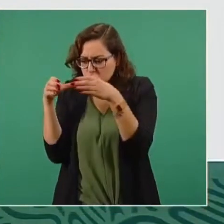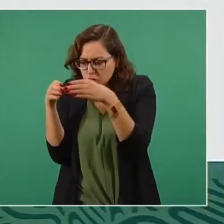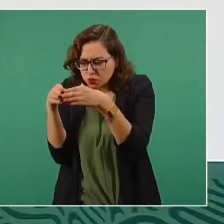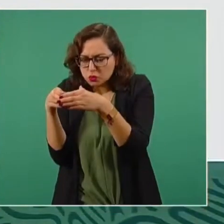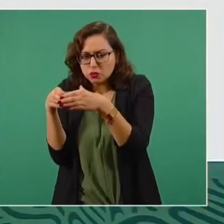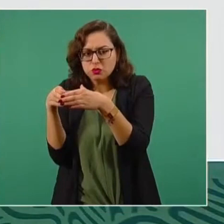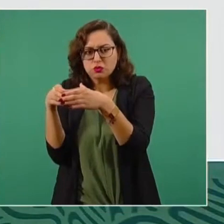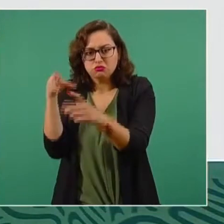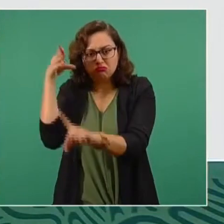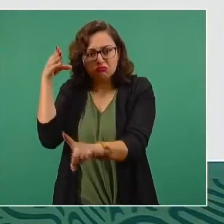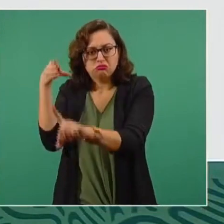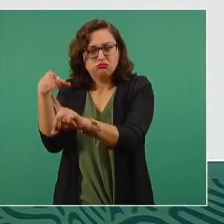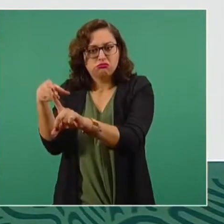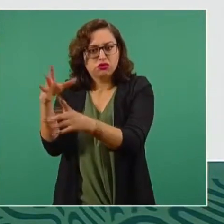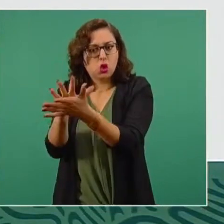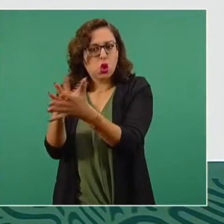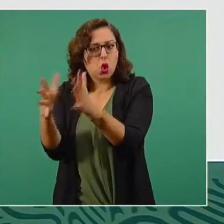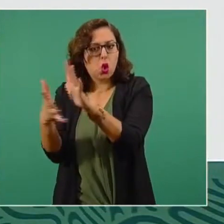del régimen.